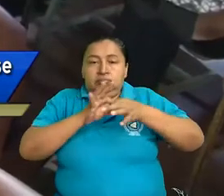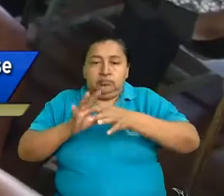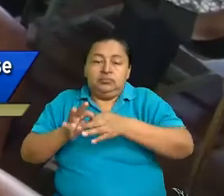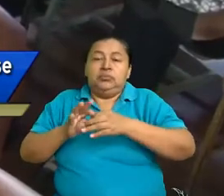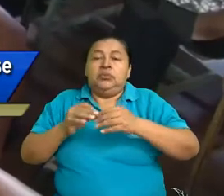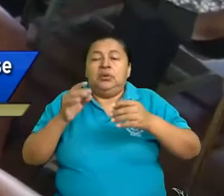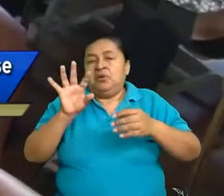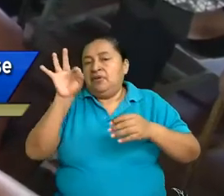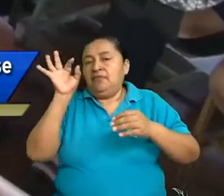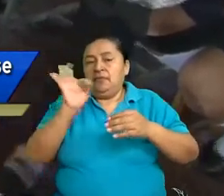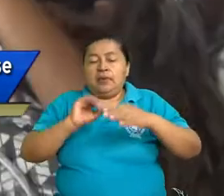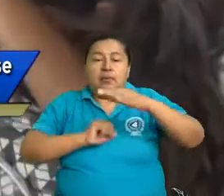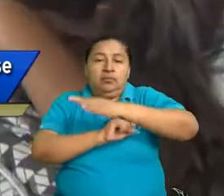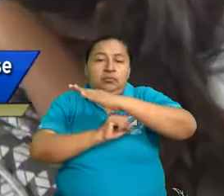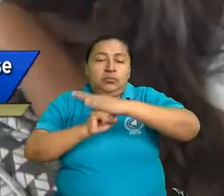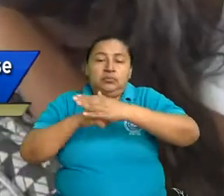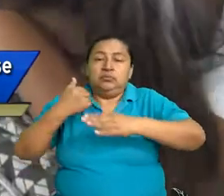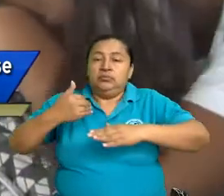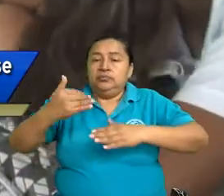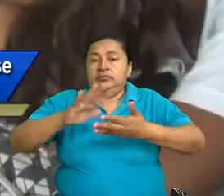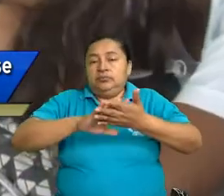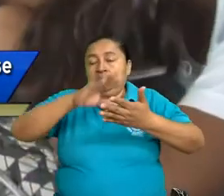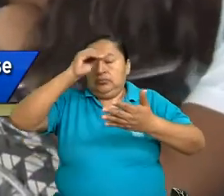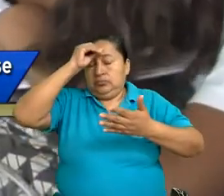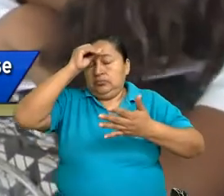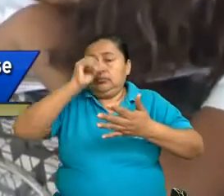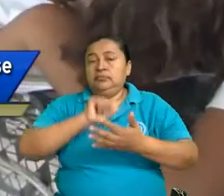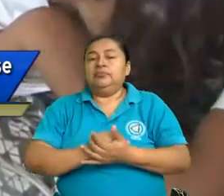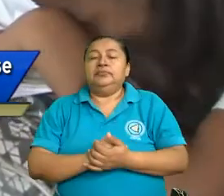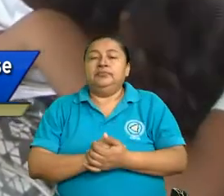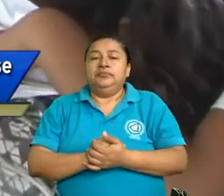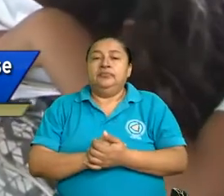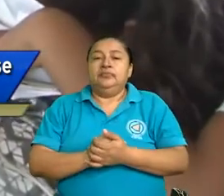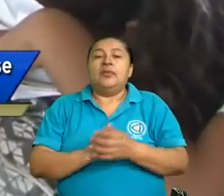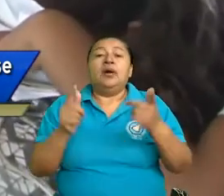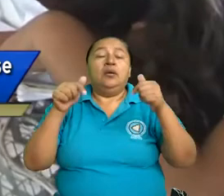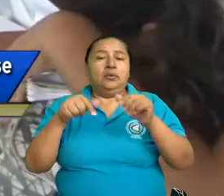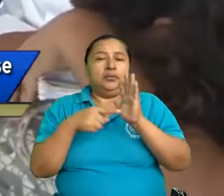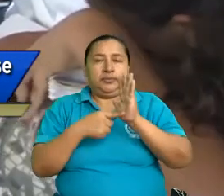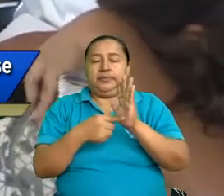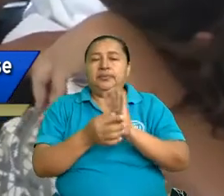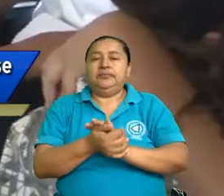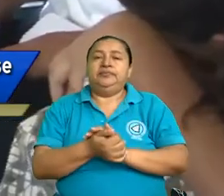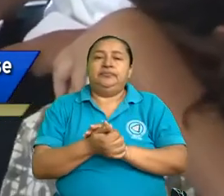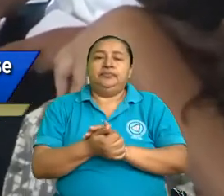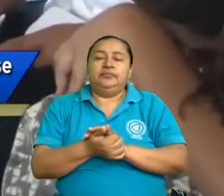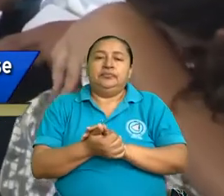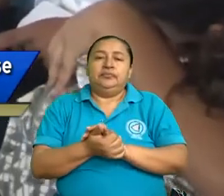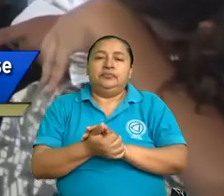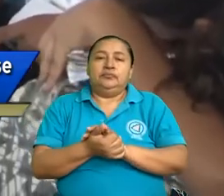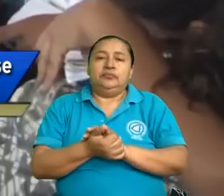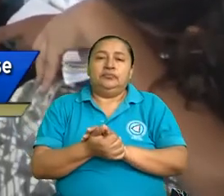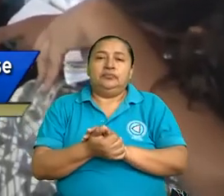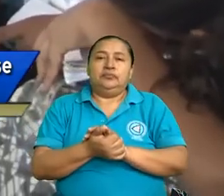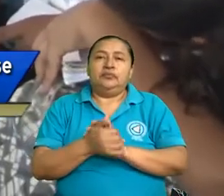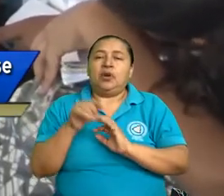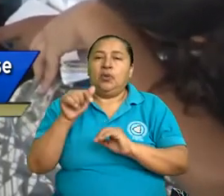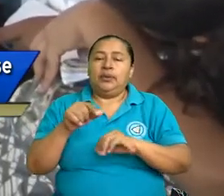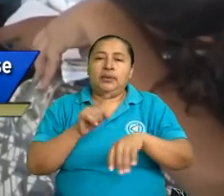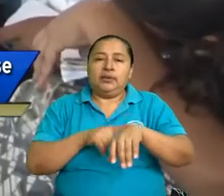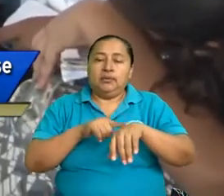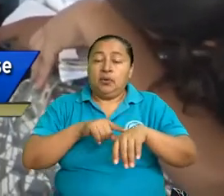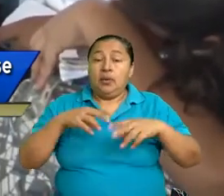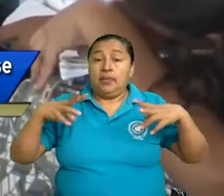puente de los procesos de aprendizaje. Ahorita, por ejemplo, que se estuvo en el periodo de las